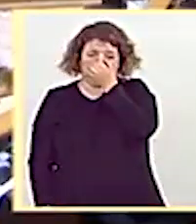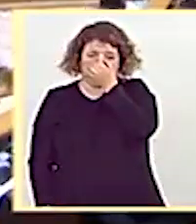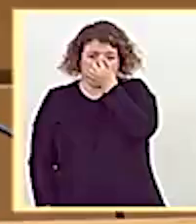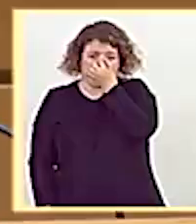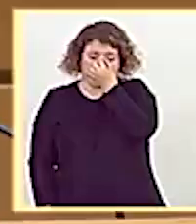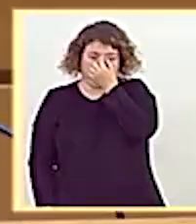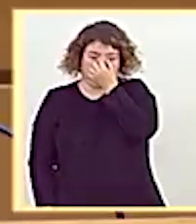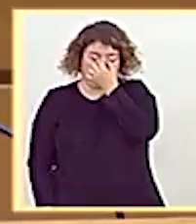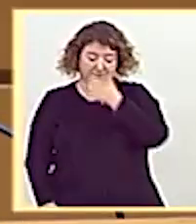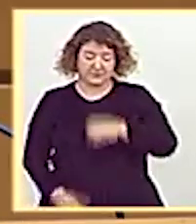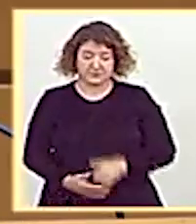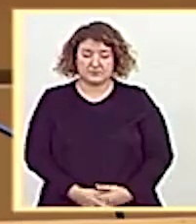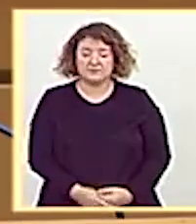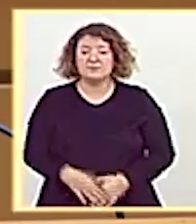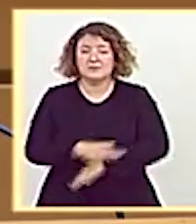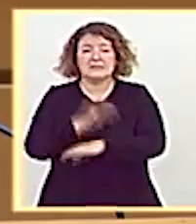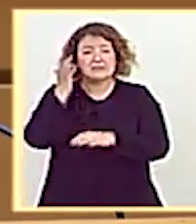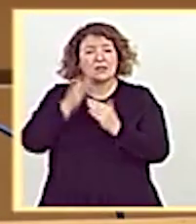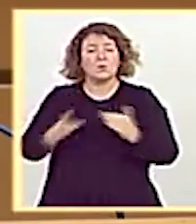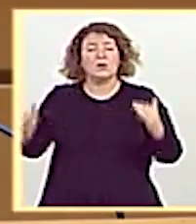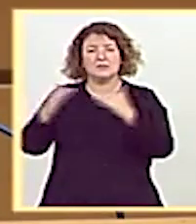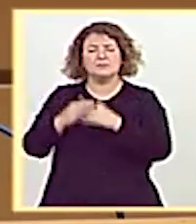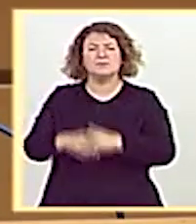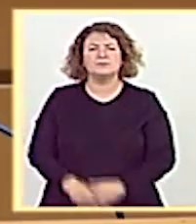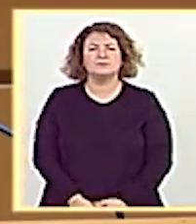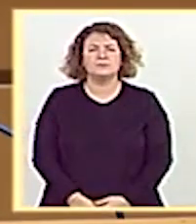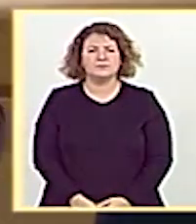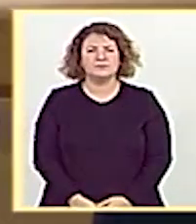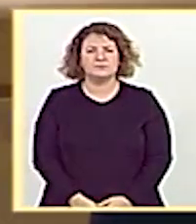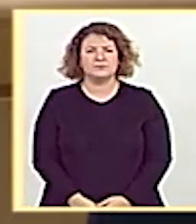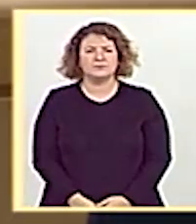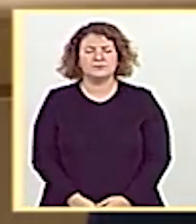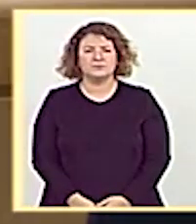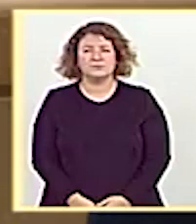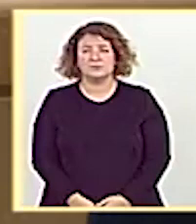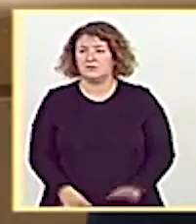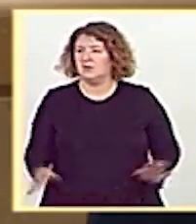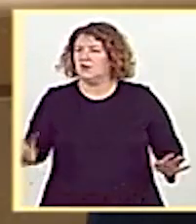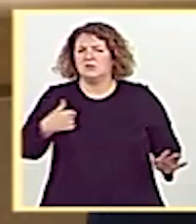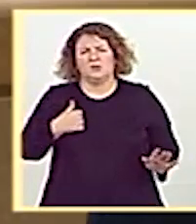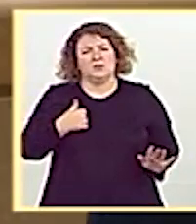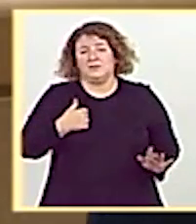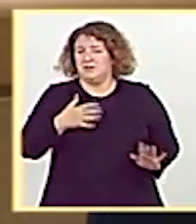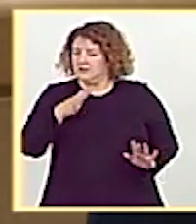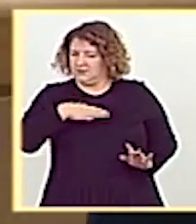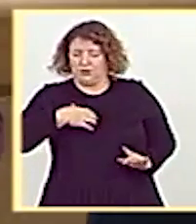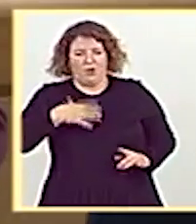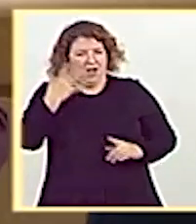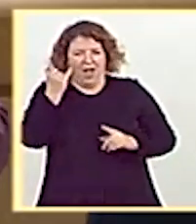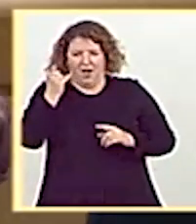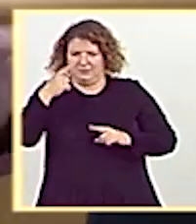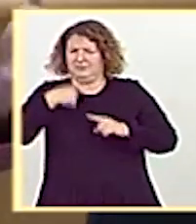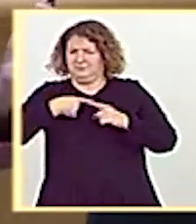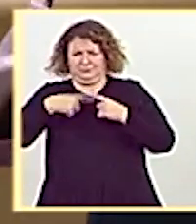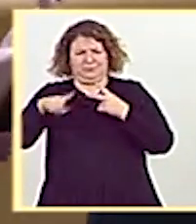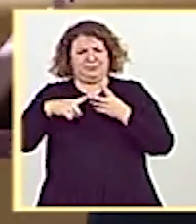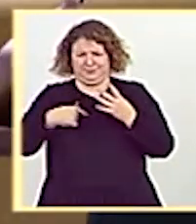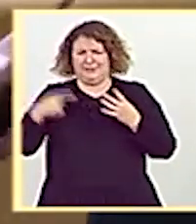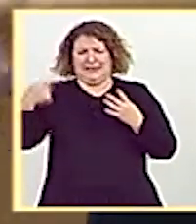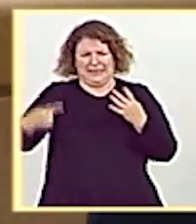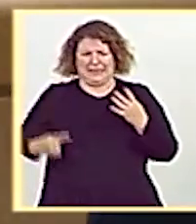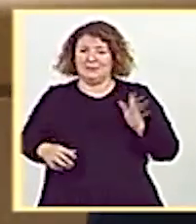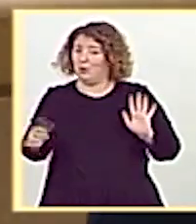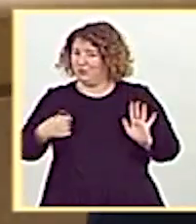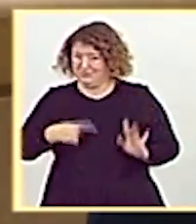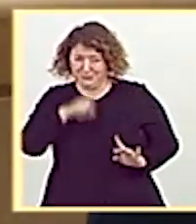Señora ministra de Igualdad. Mire, yo tengo muchos defectos, pero callada le puedo asegurar que no me quedo. Otra cosa es que no